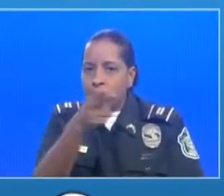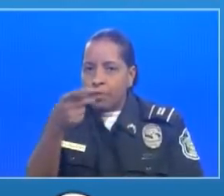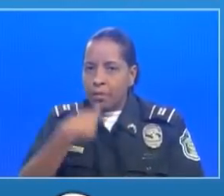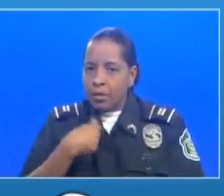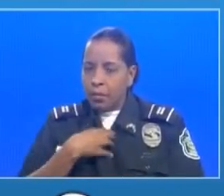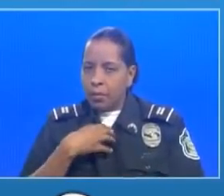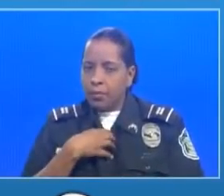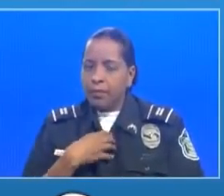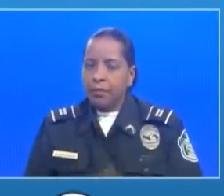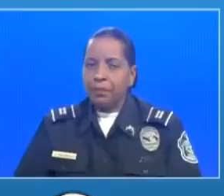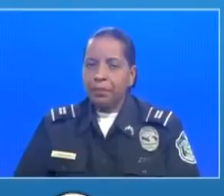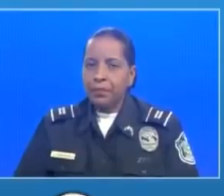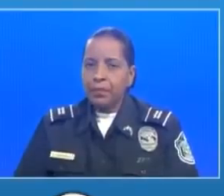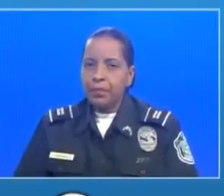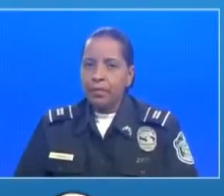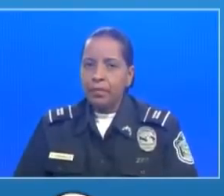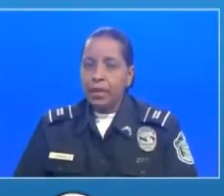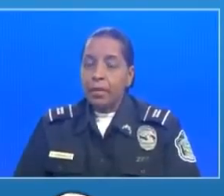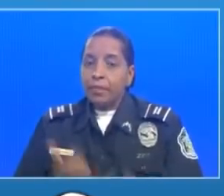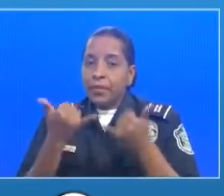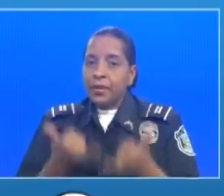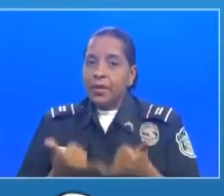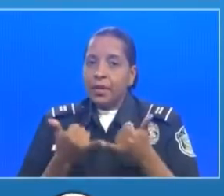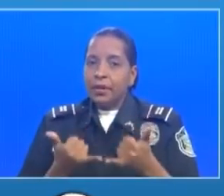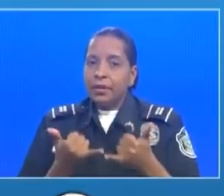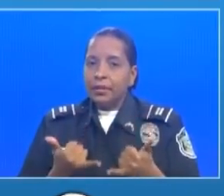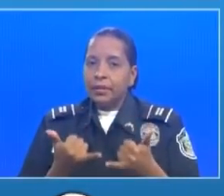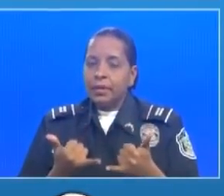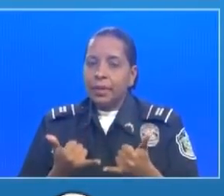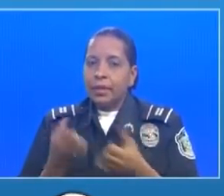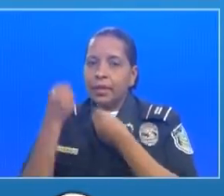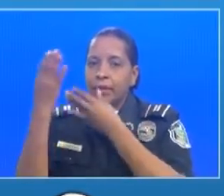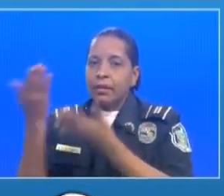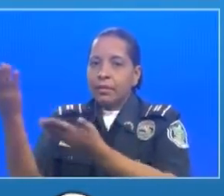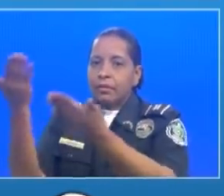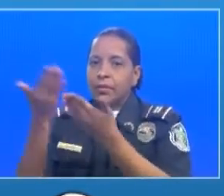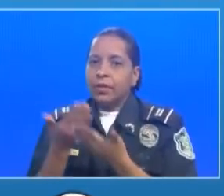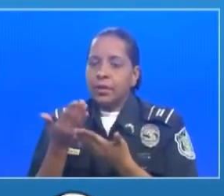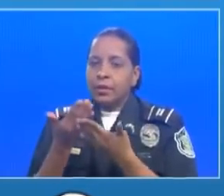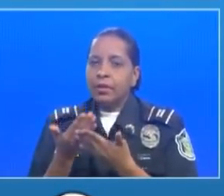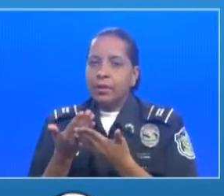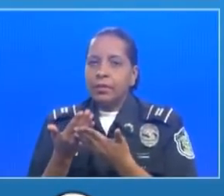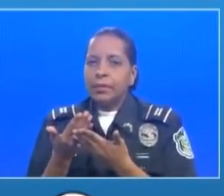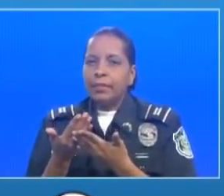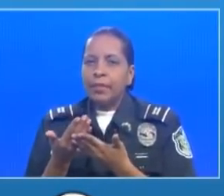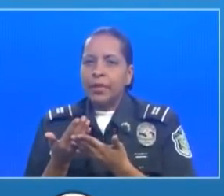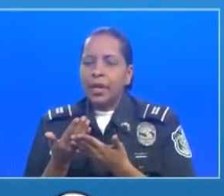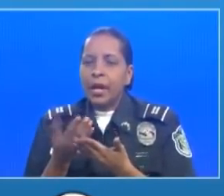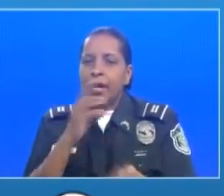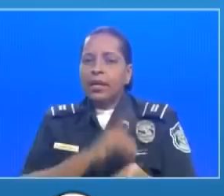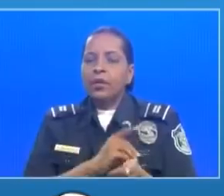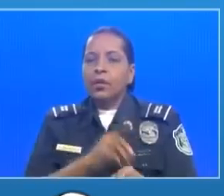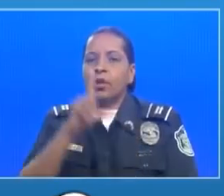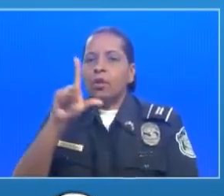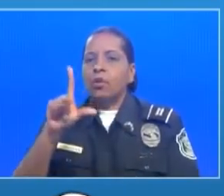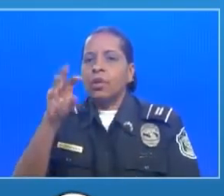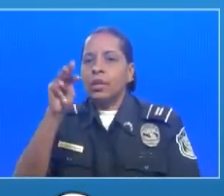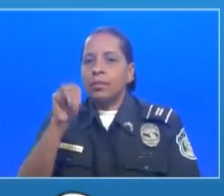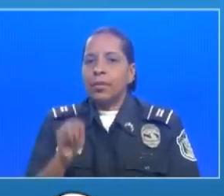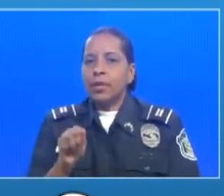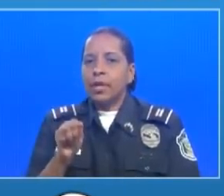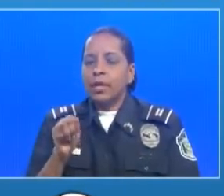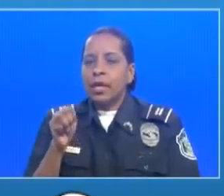tú. Y ahora, para dar el informe epidemiológico, le damos el paso a la doctora Lourdes Moreno,